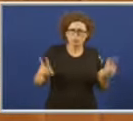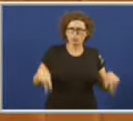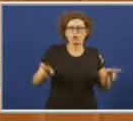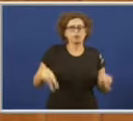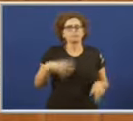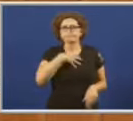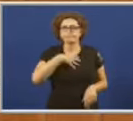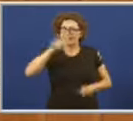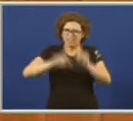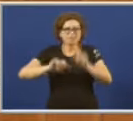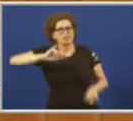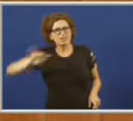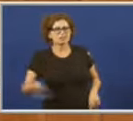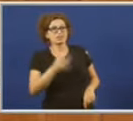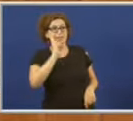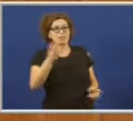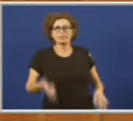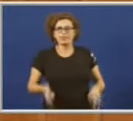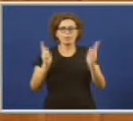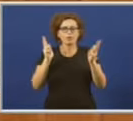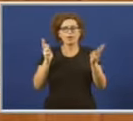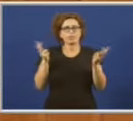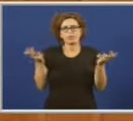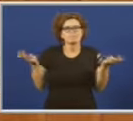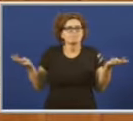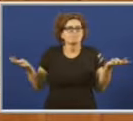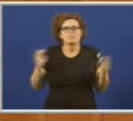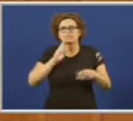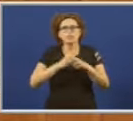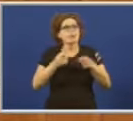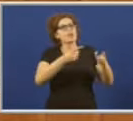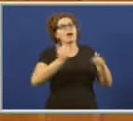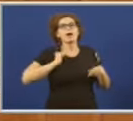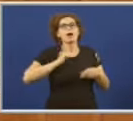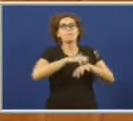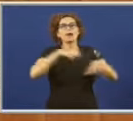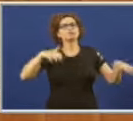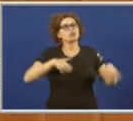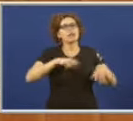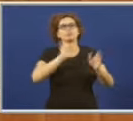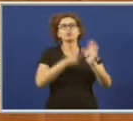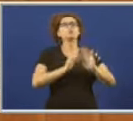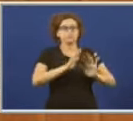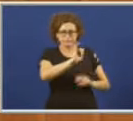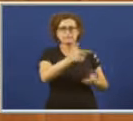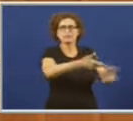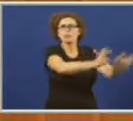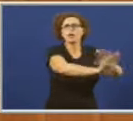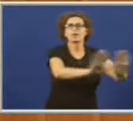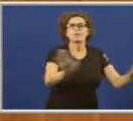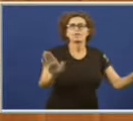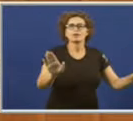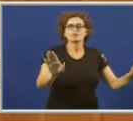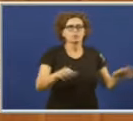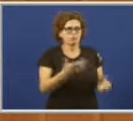moita xente cansa de ver que a democracia chega apenas a te onde dá a maioría absoluta do goberno de turno. Unha suposta democracia que